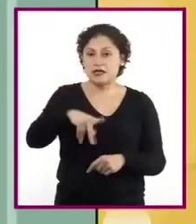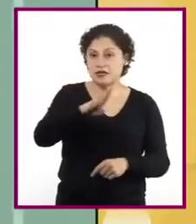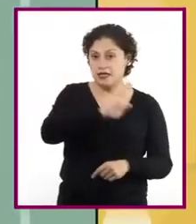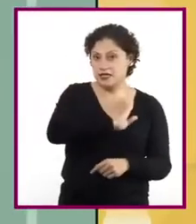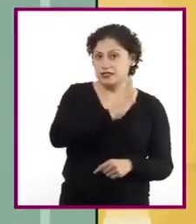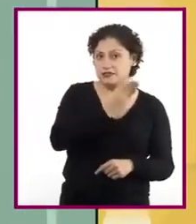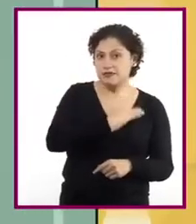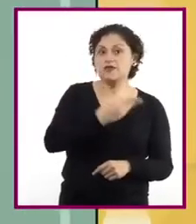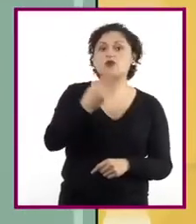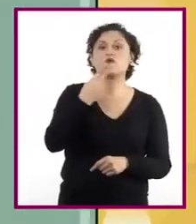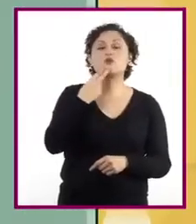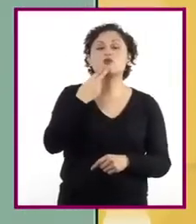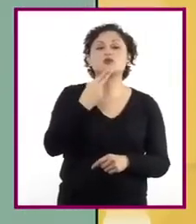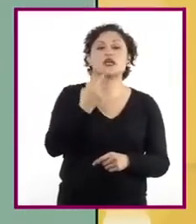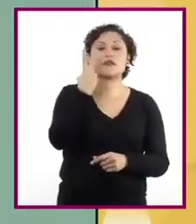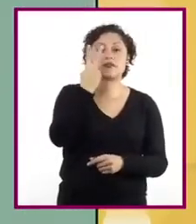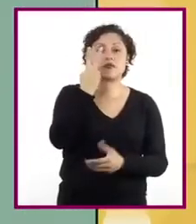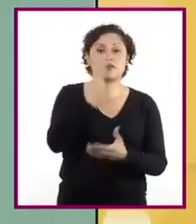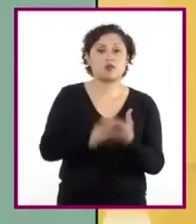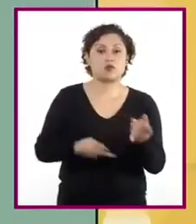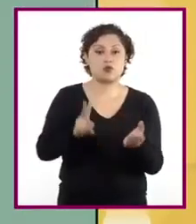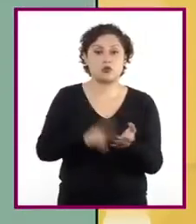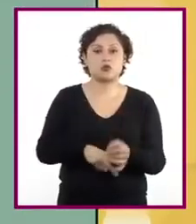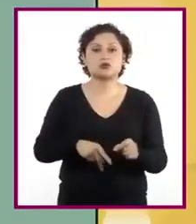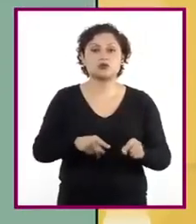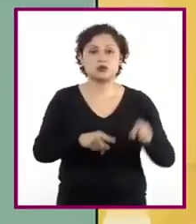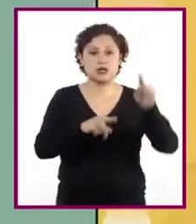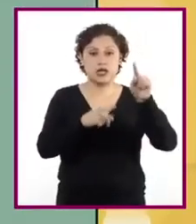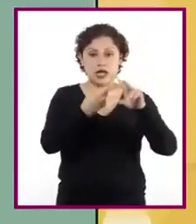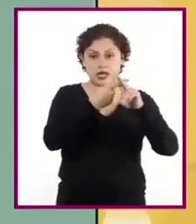signos dobles, de apertura y de cierre.